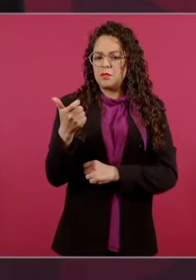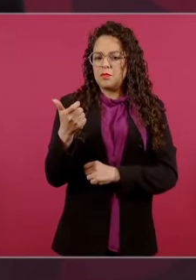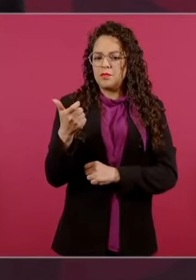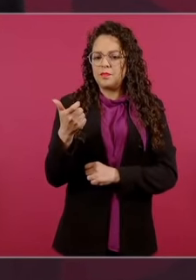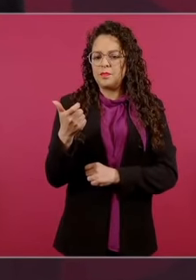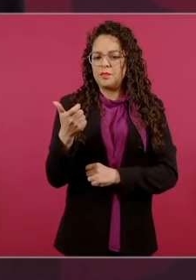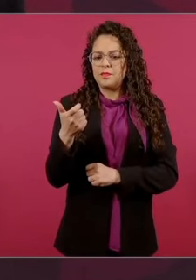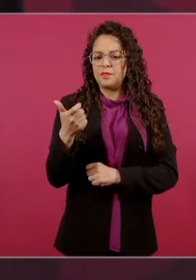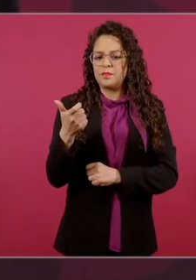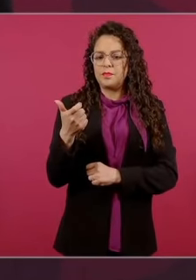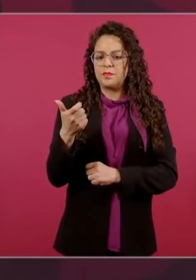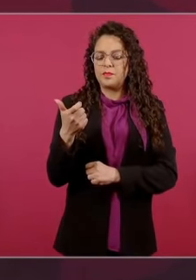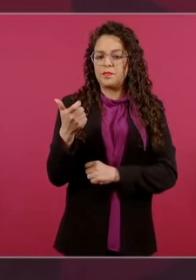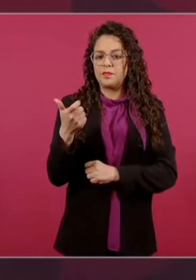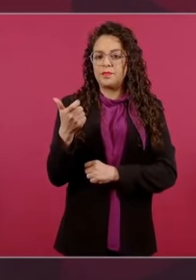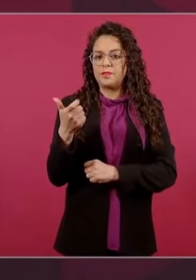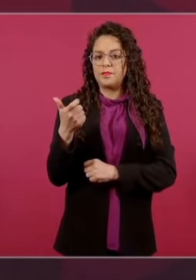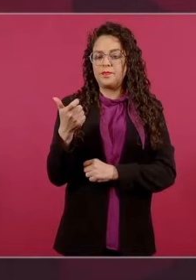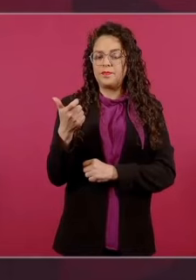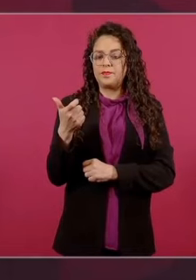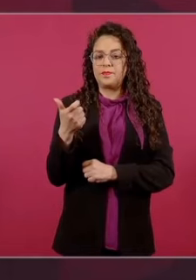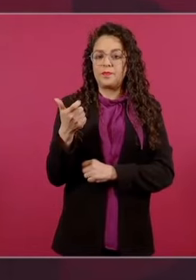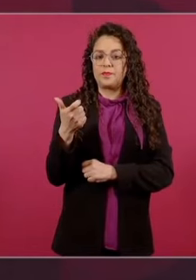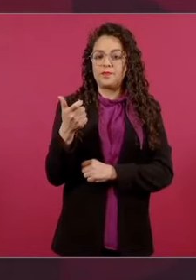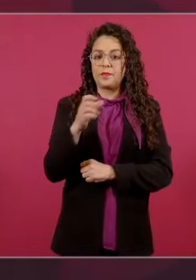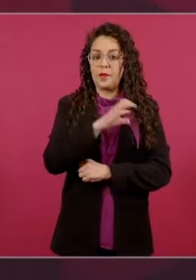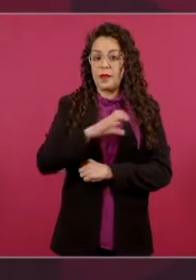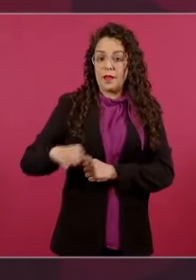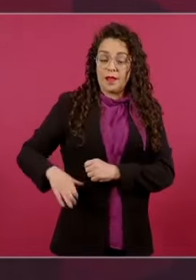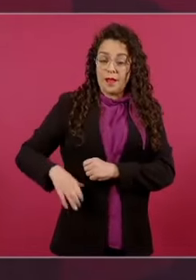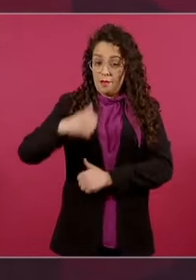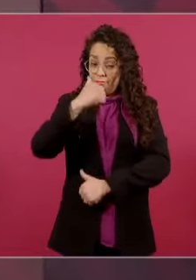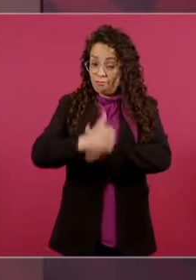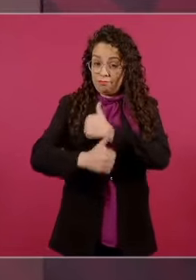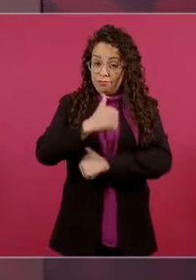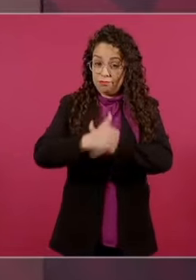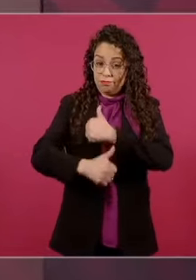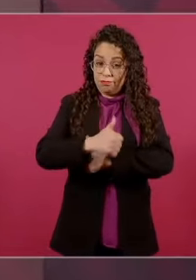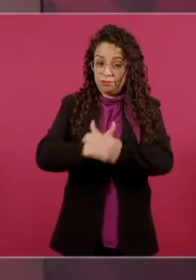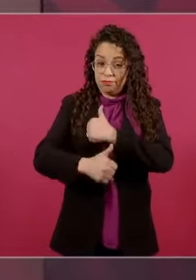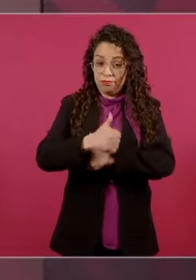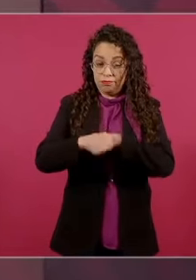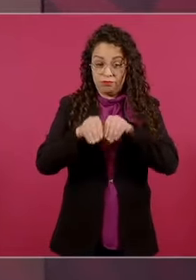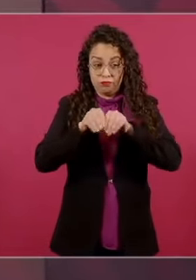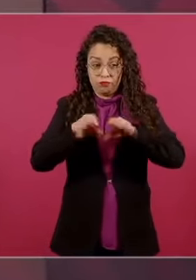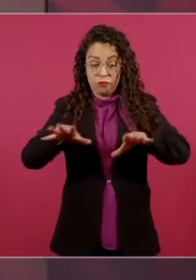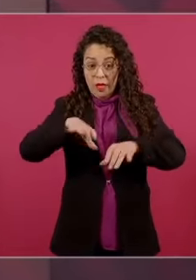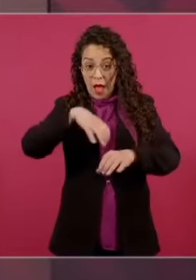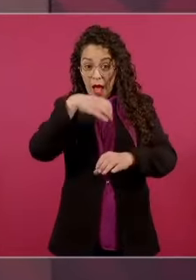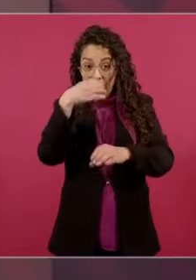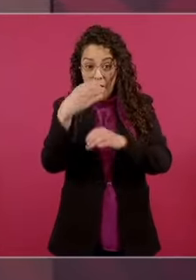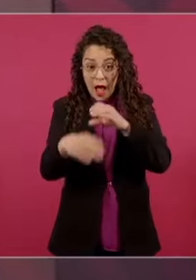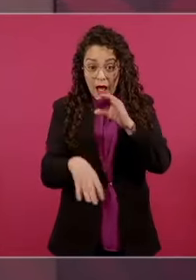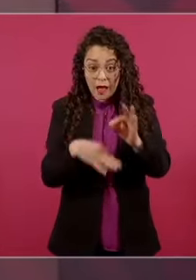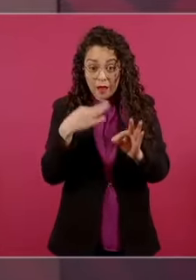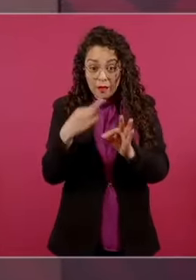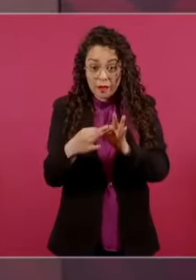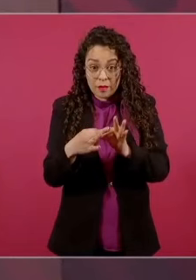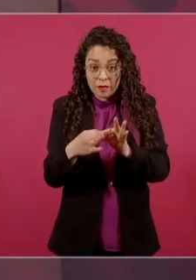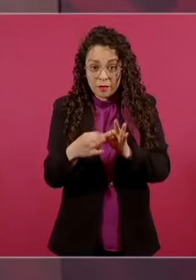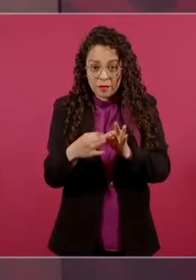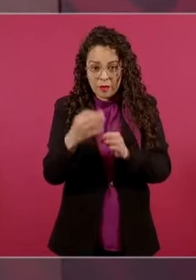Cuando terminó la campaña, y creo que sí, por seis meses